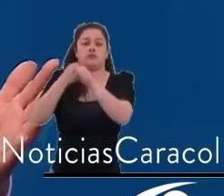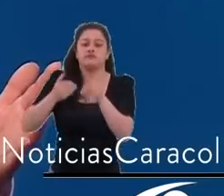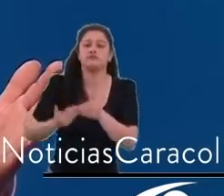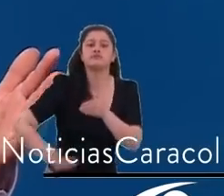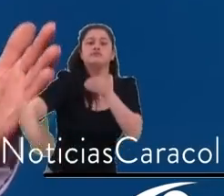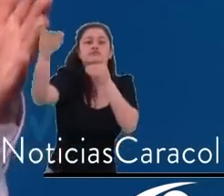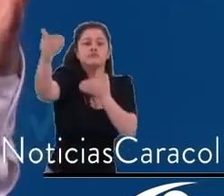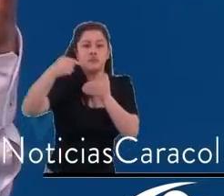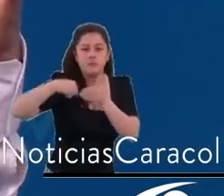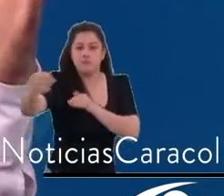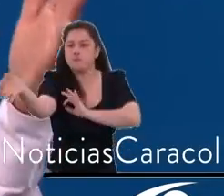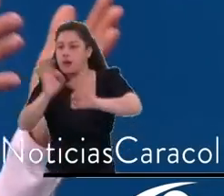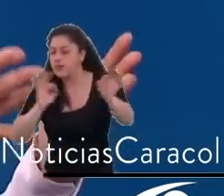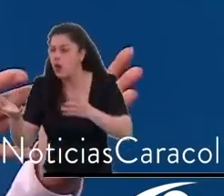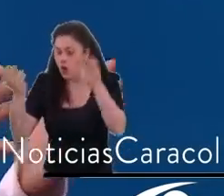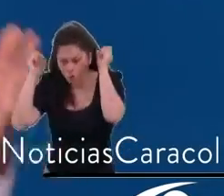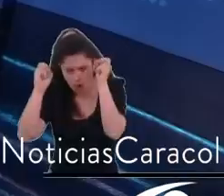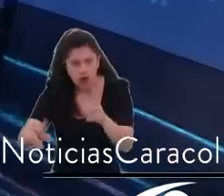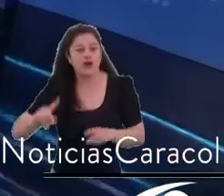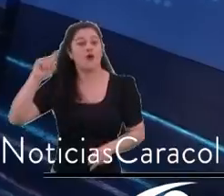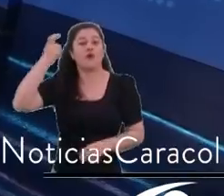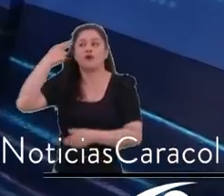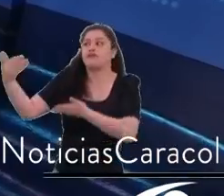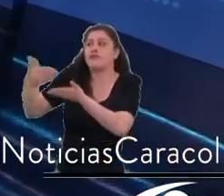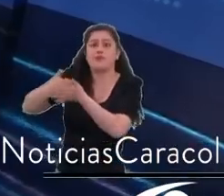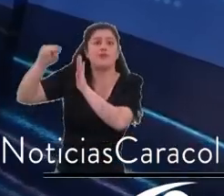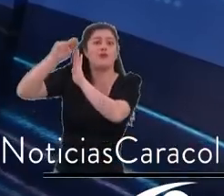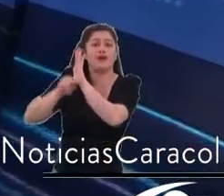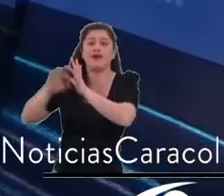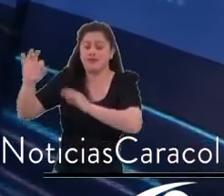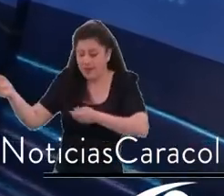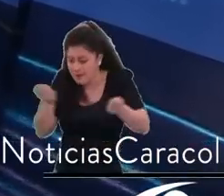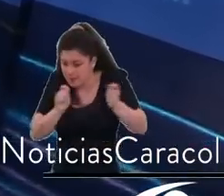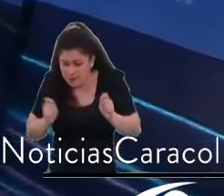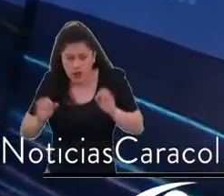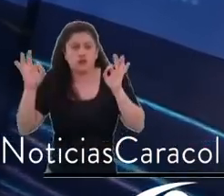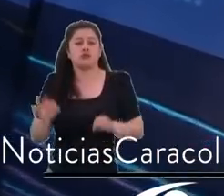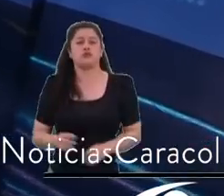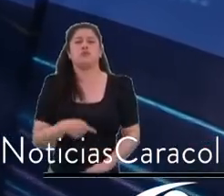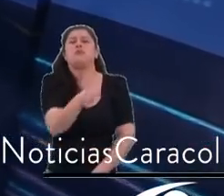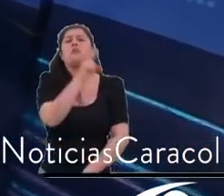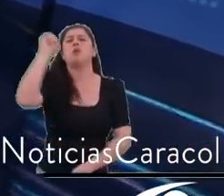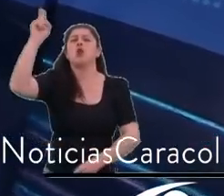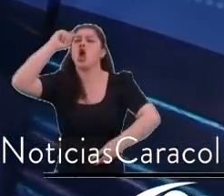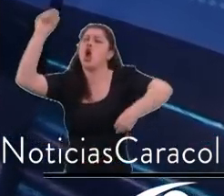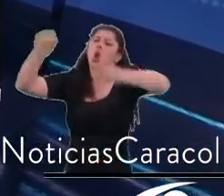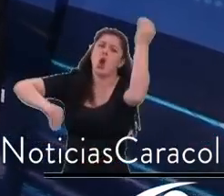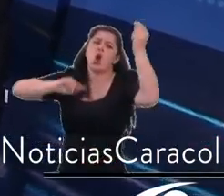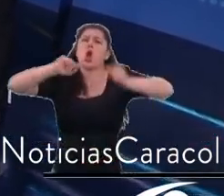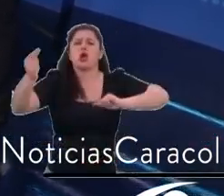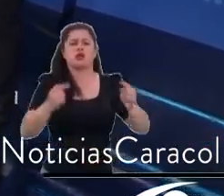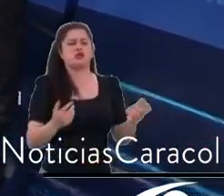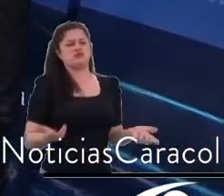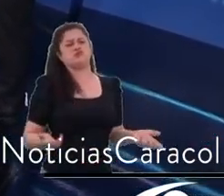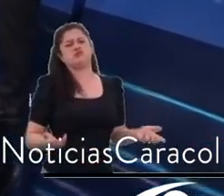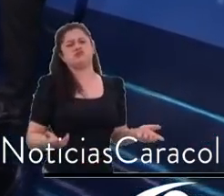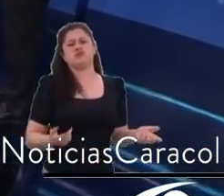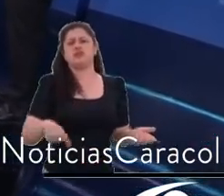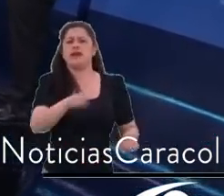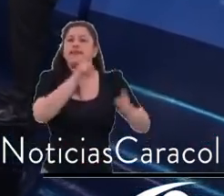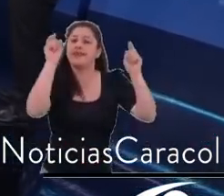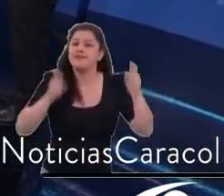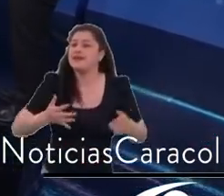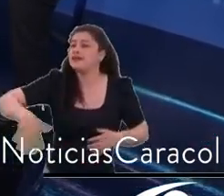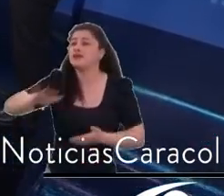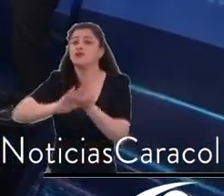pelear, y no discutir y hacer, hacer la vivienda que necesitan los bogotanos, la educación que necesitan los jóvenes, el